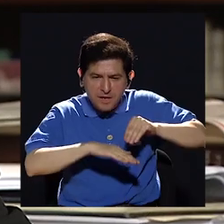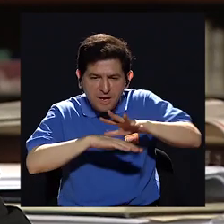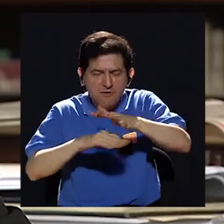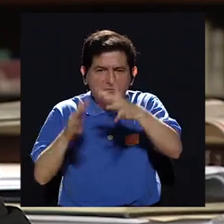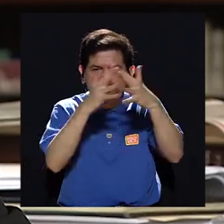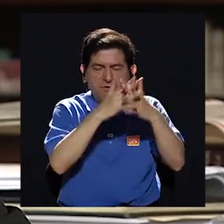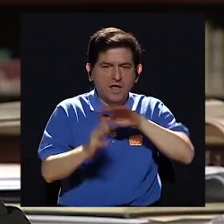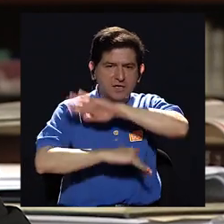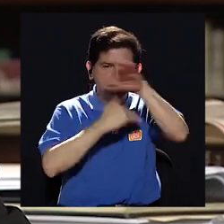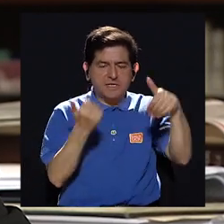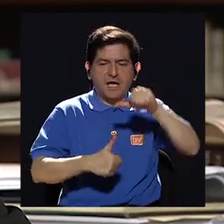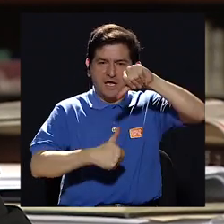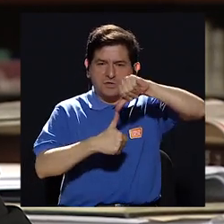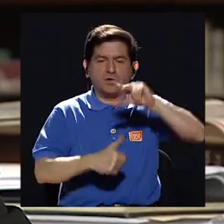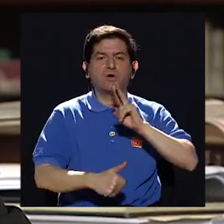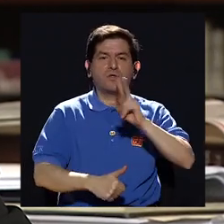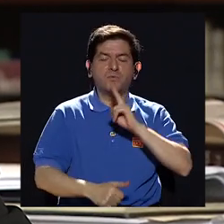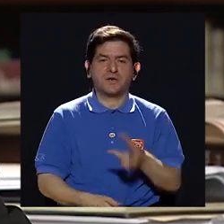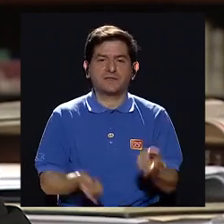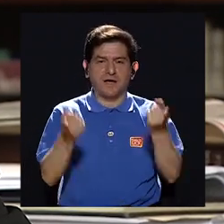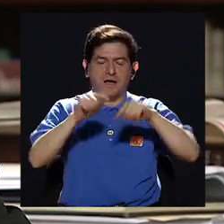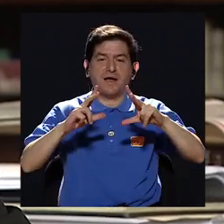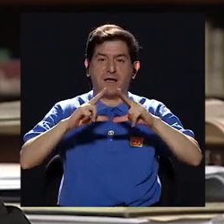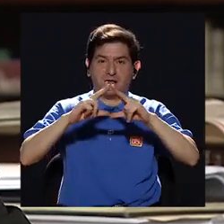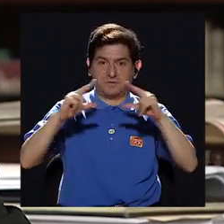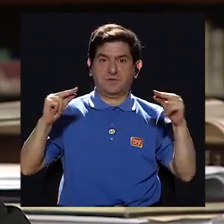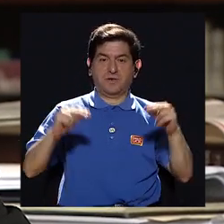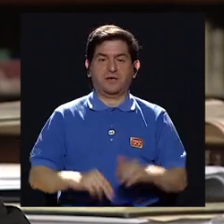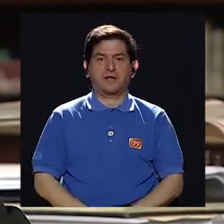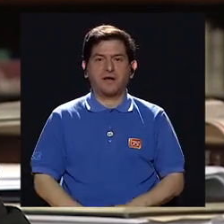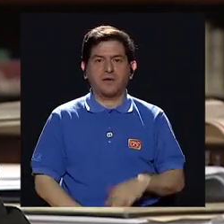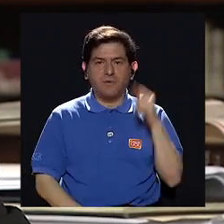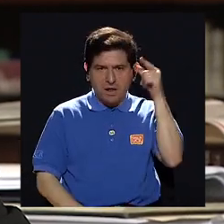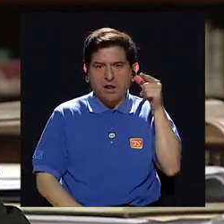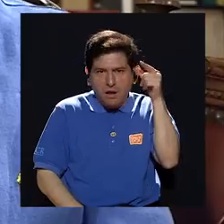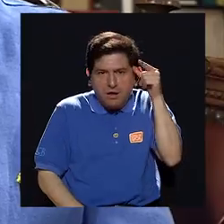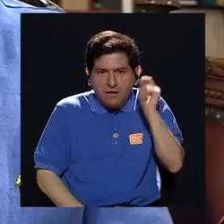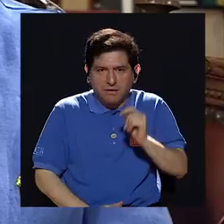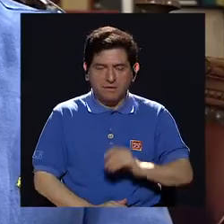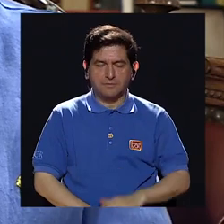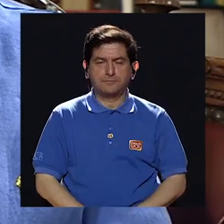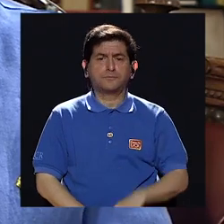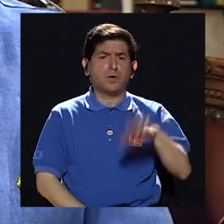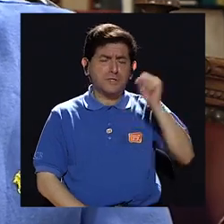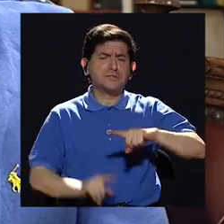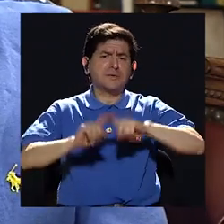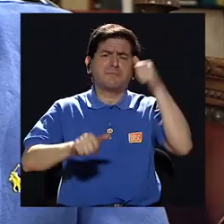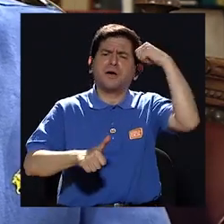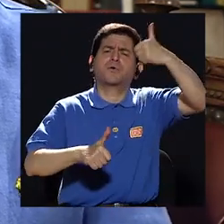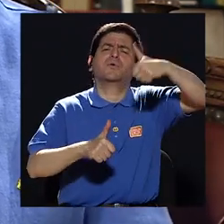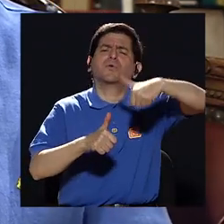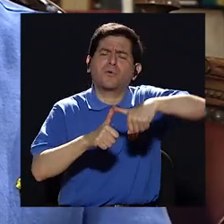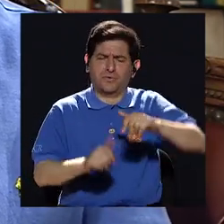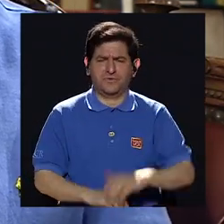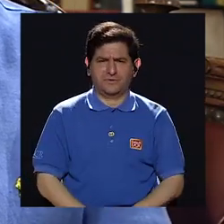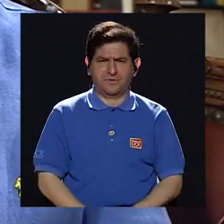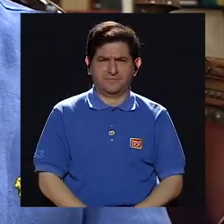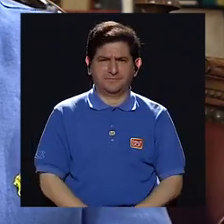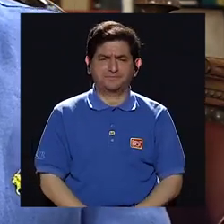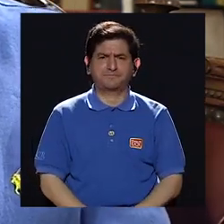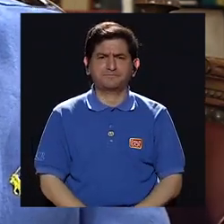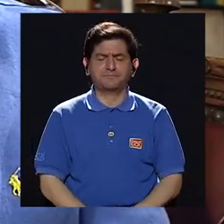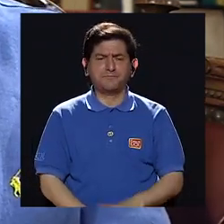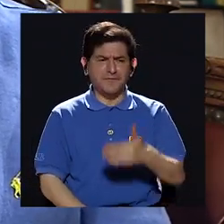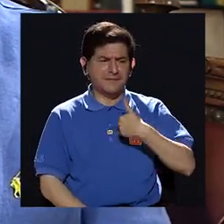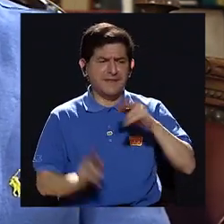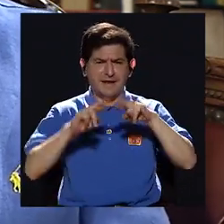Unidos en toda Centroamérica era una realidad y en el caso nicaragüense era obvia entonces sí pero recuerda que cuando damos cuando